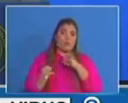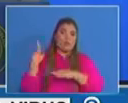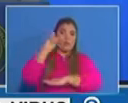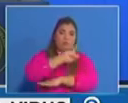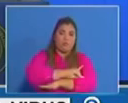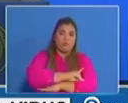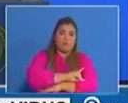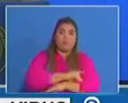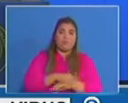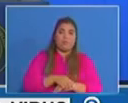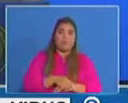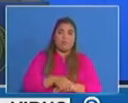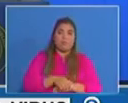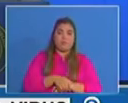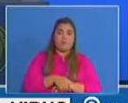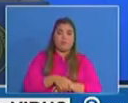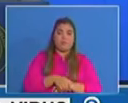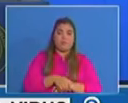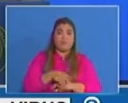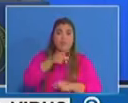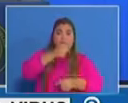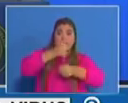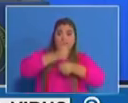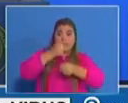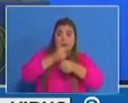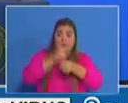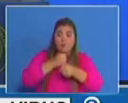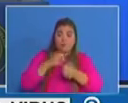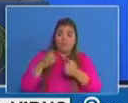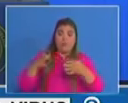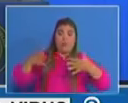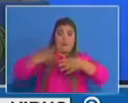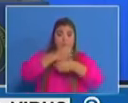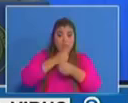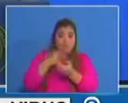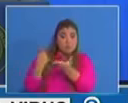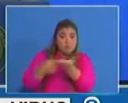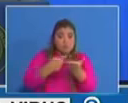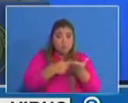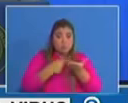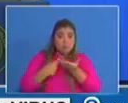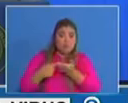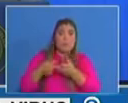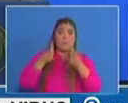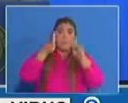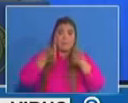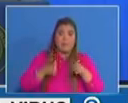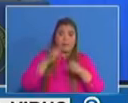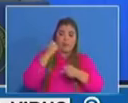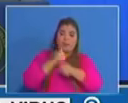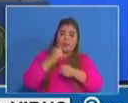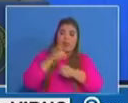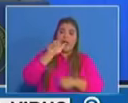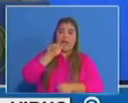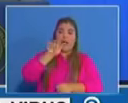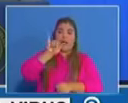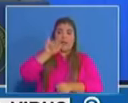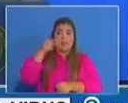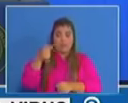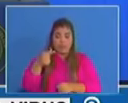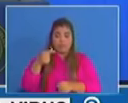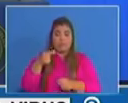realizando con el equipo de epidemiología, con el personal de la AIG, para recolectar